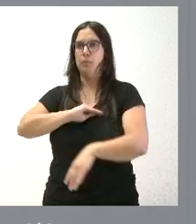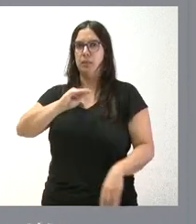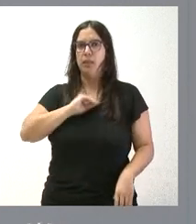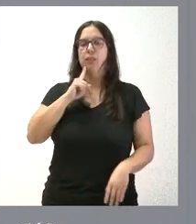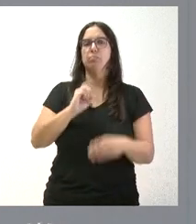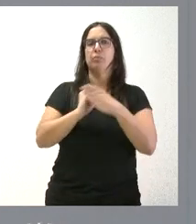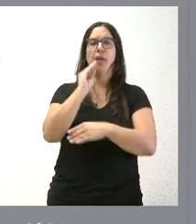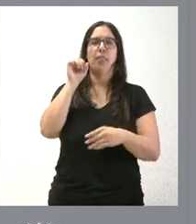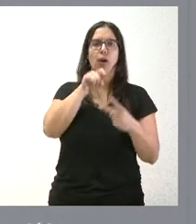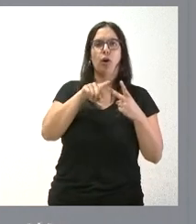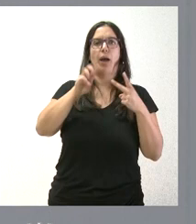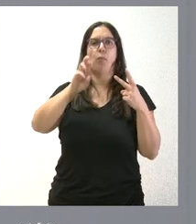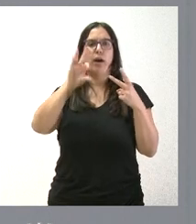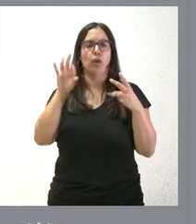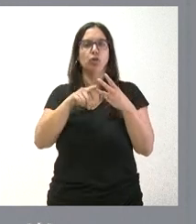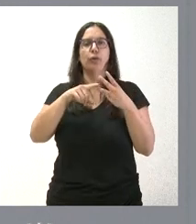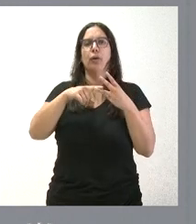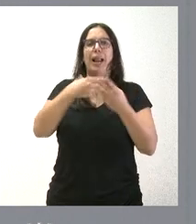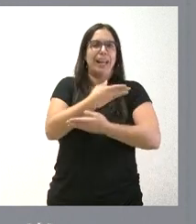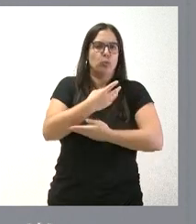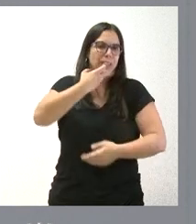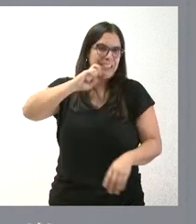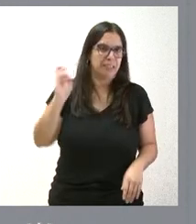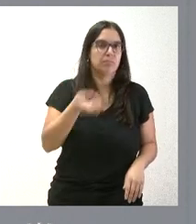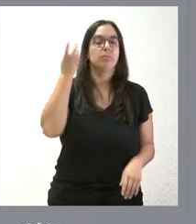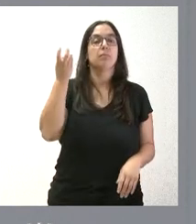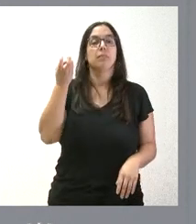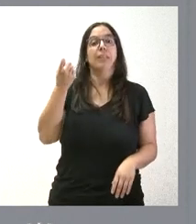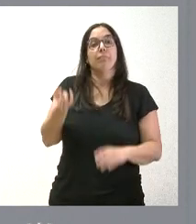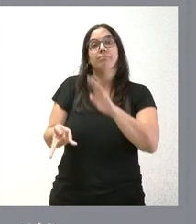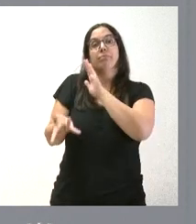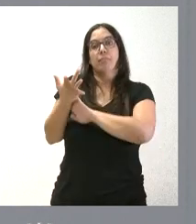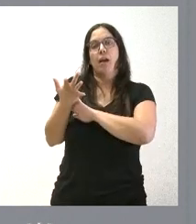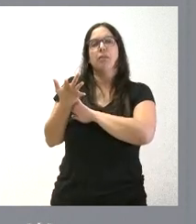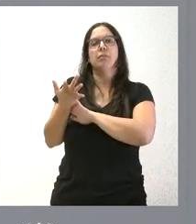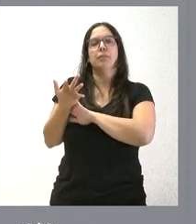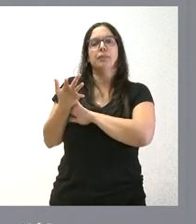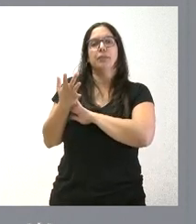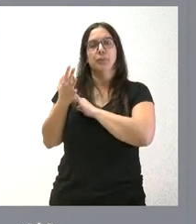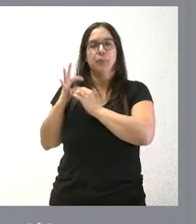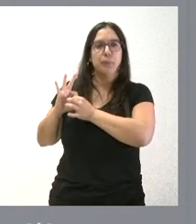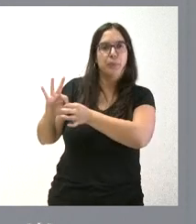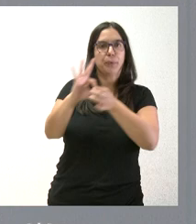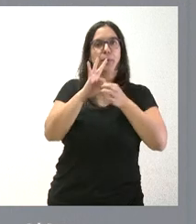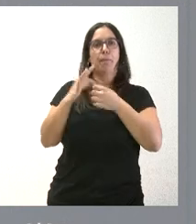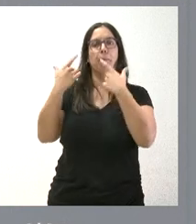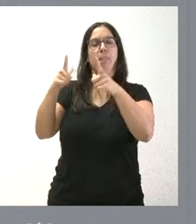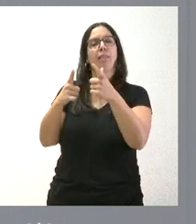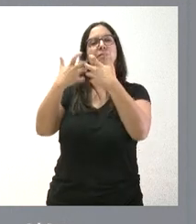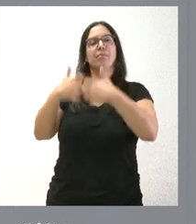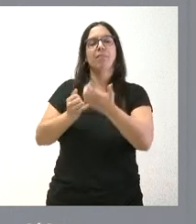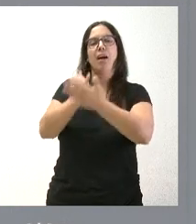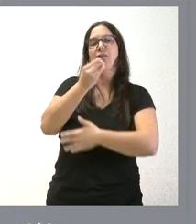zanahorias, puerros, cebolletas o lechugas, por poner algunos ejemplos, y que generan sinergias con el sector alimentario y ejercen